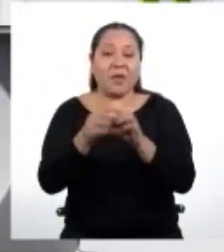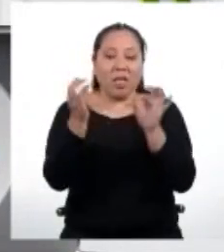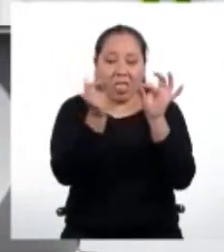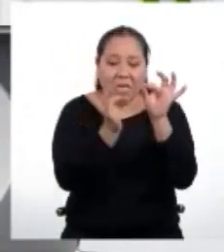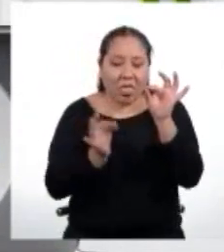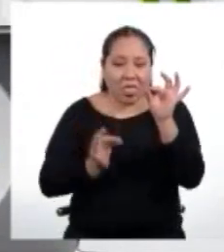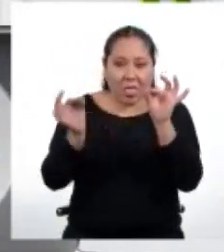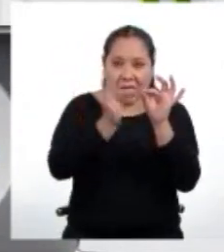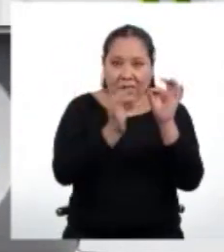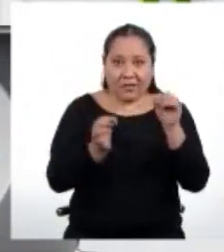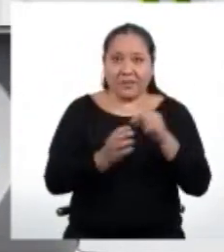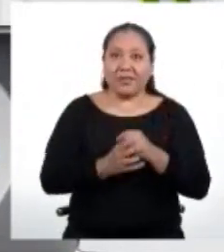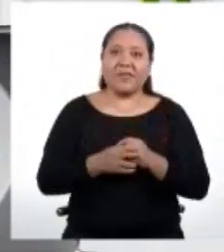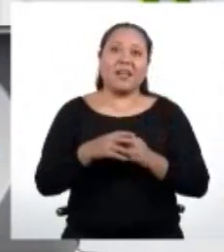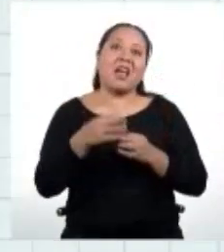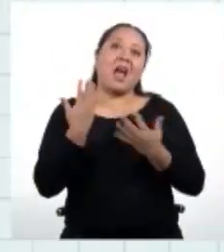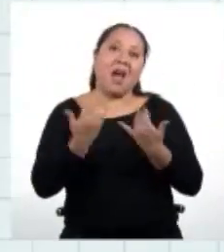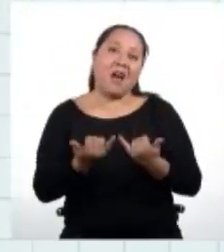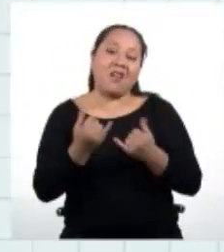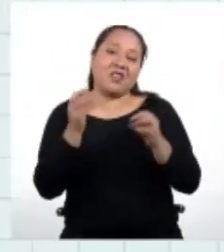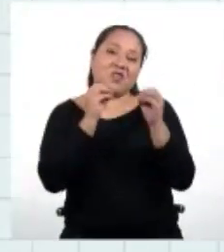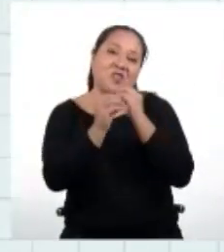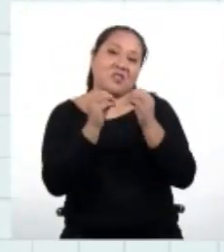logrado resolver nuestro problema del día.